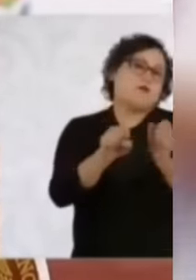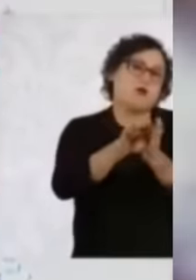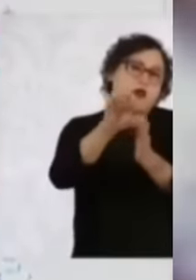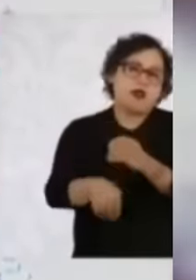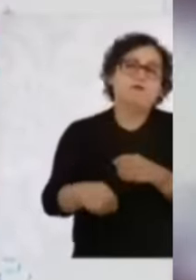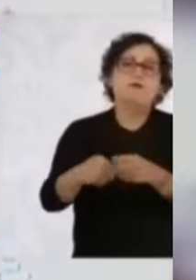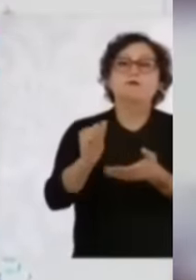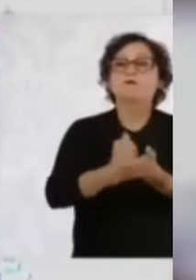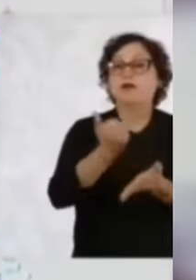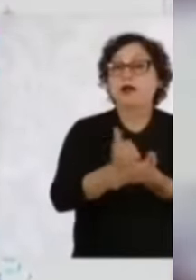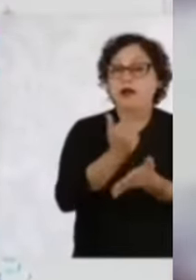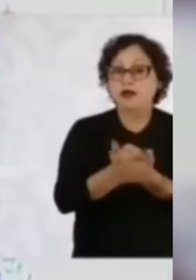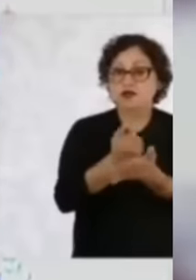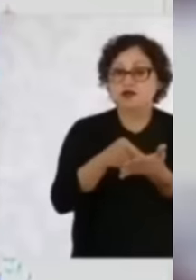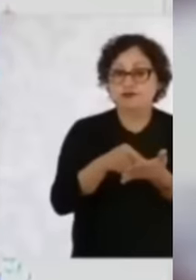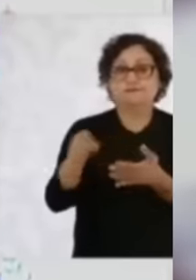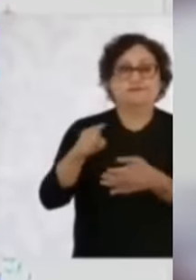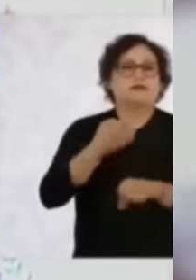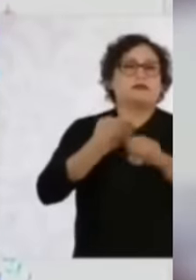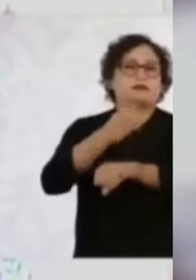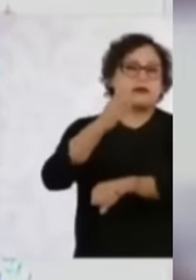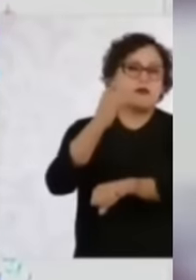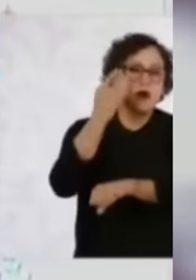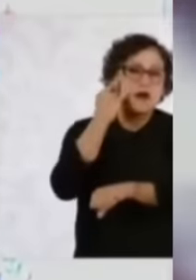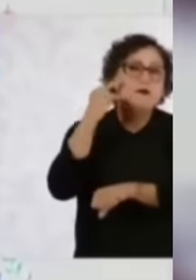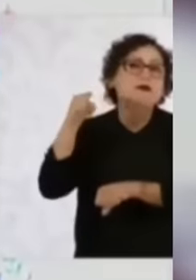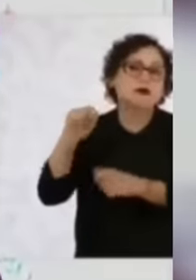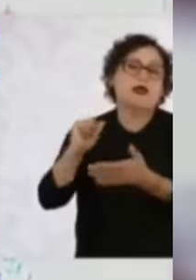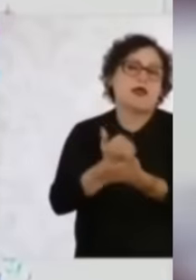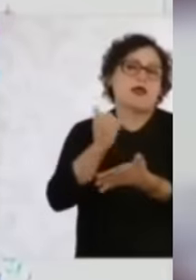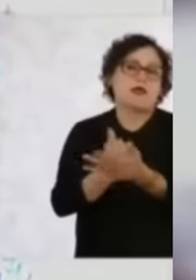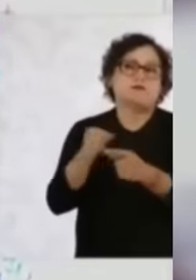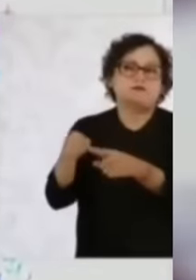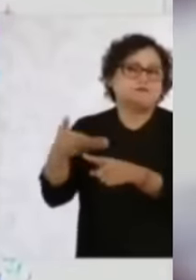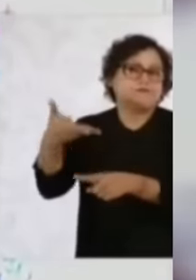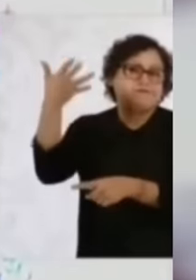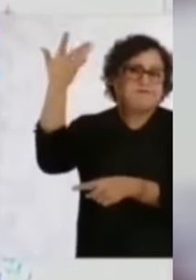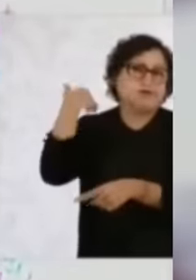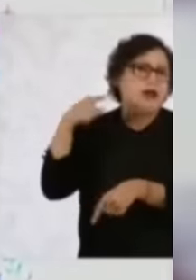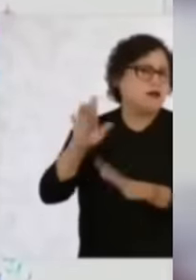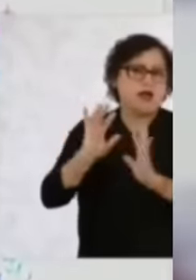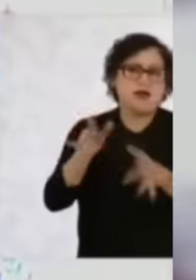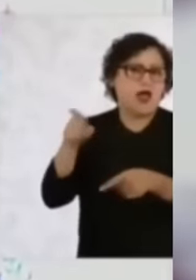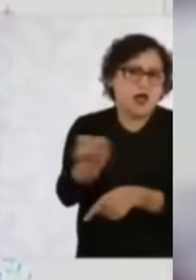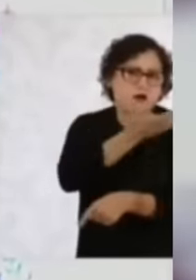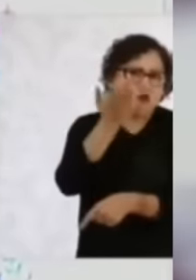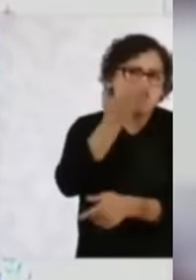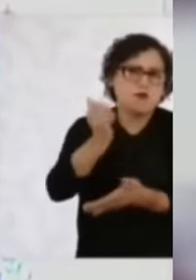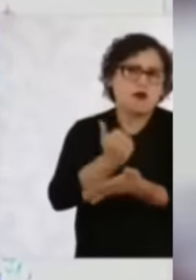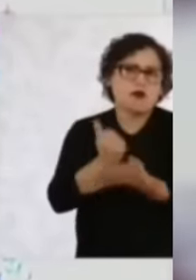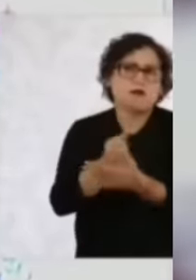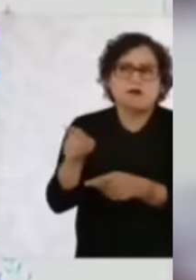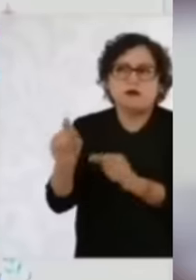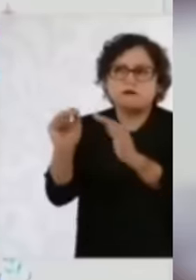los estados donde hay agua de los estados que históricamente producían arroz y que su producción ha venido